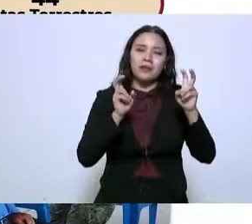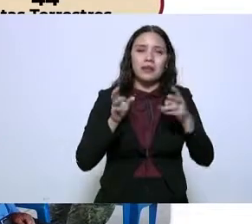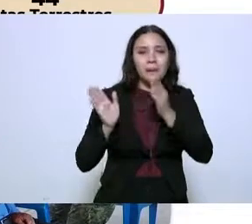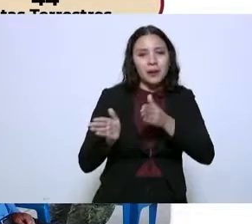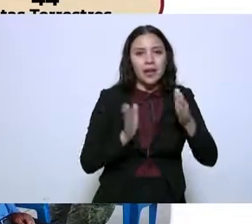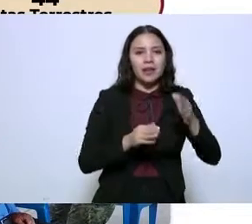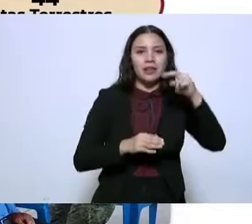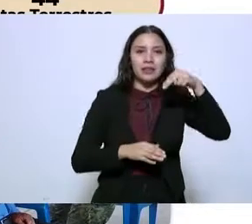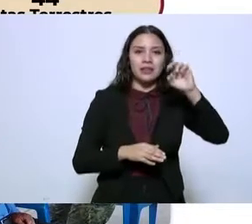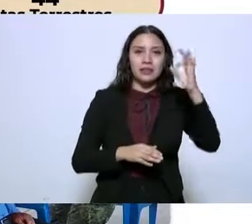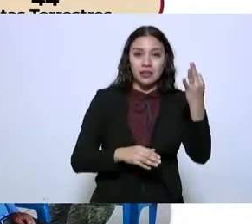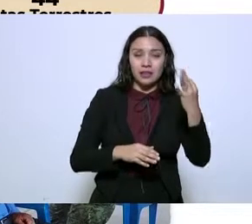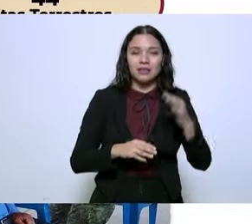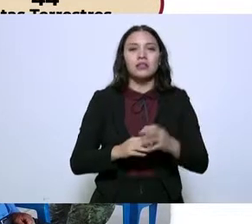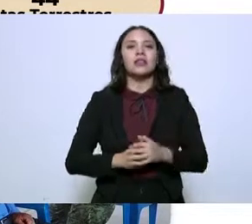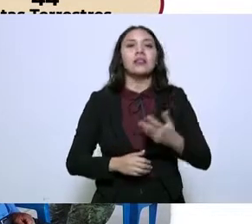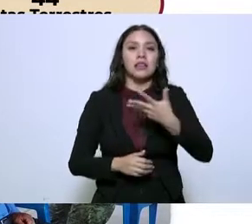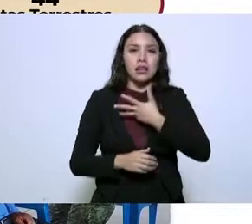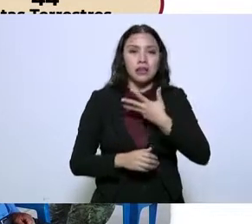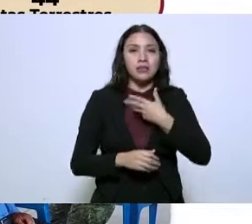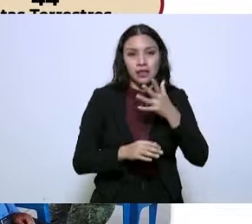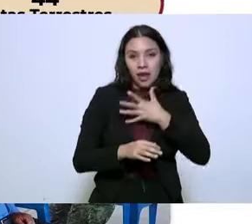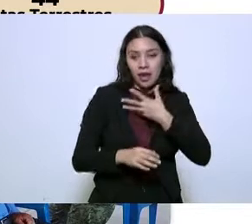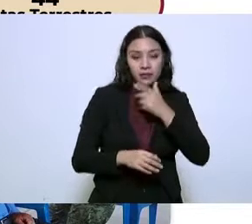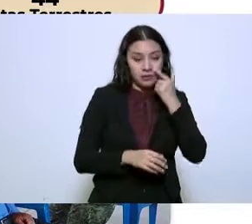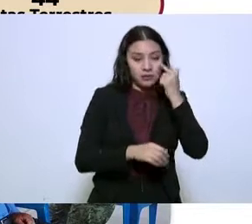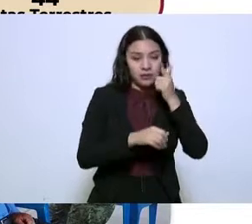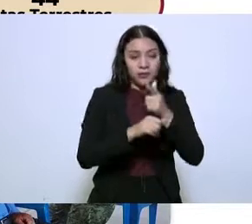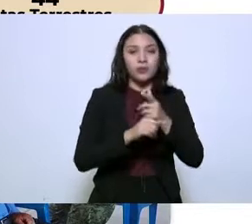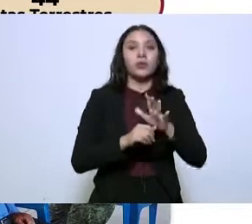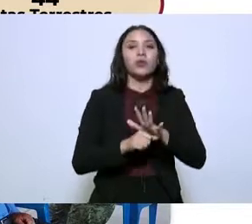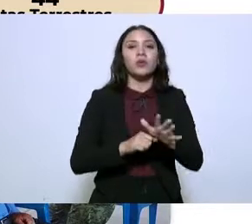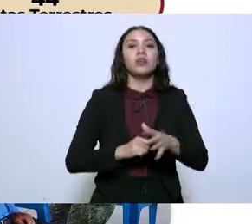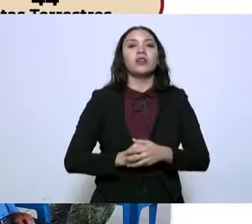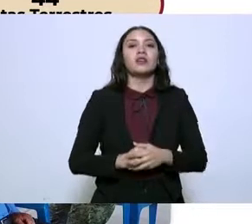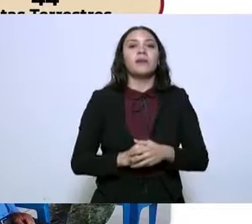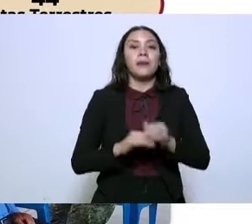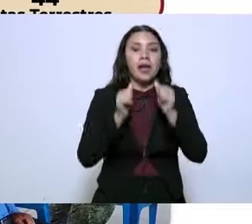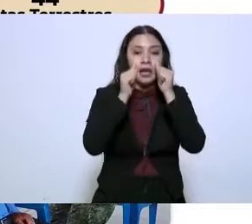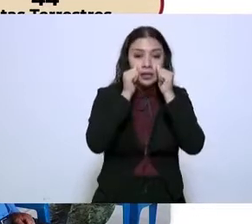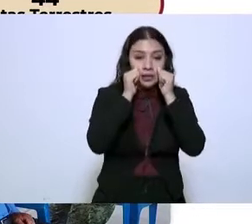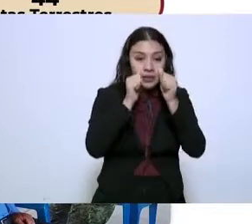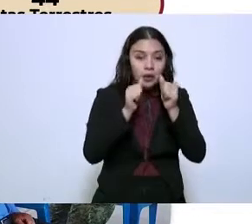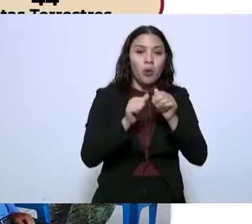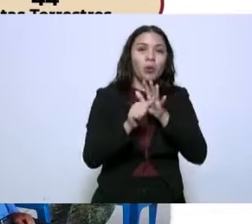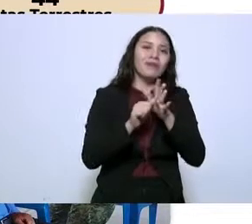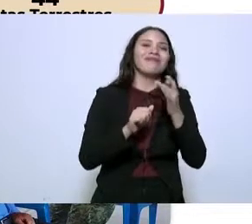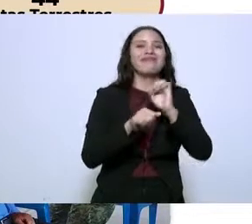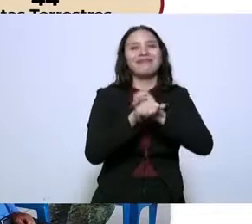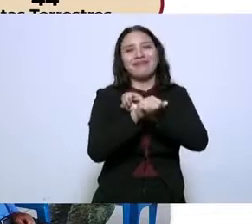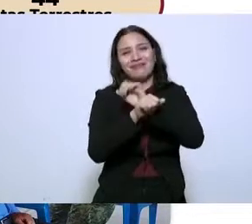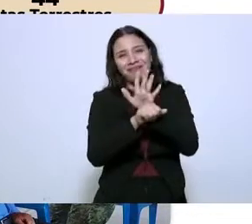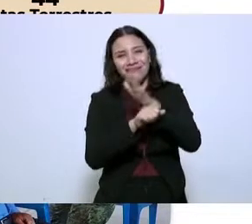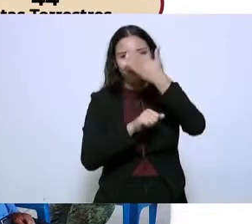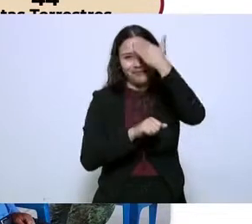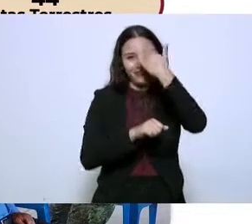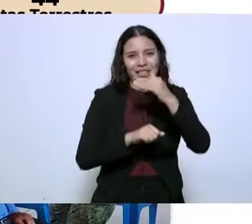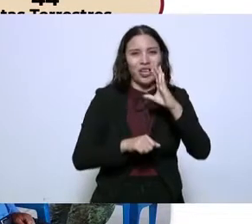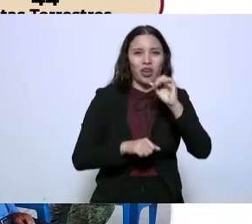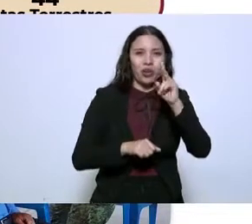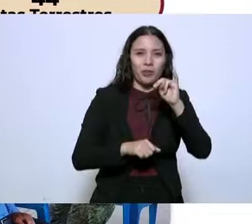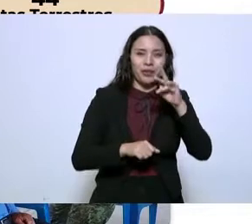participación importante en lo de que fue la tensión de la pandemia del COVID-19.